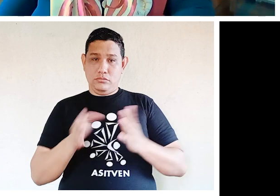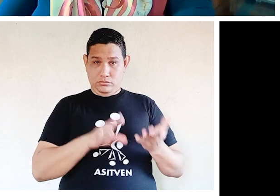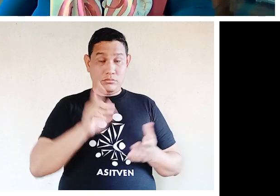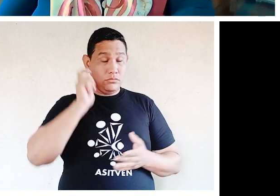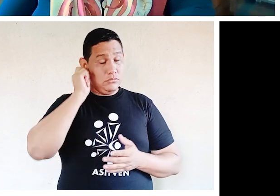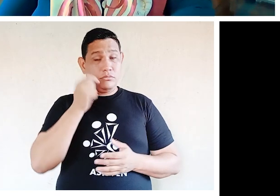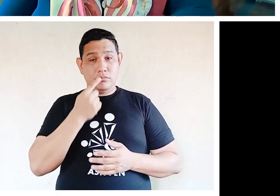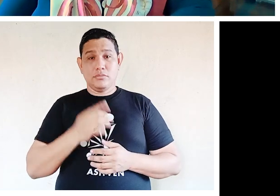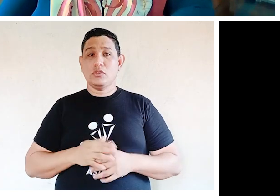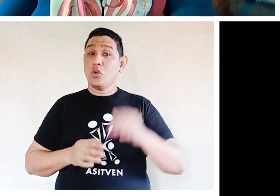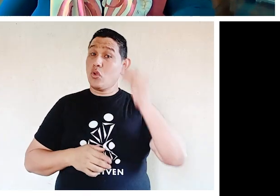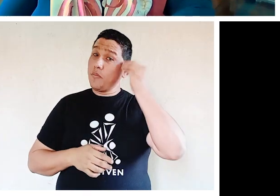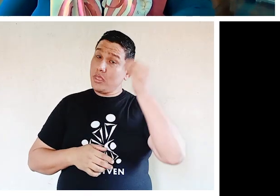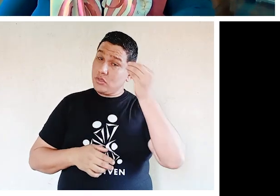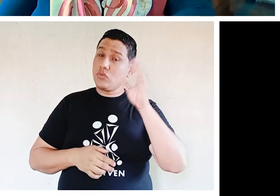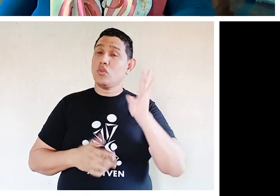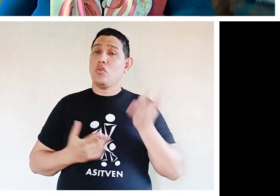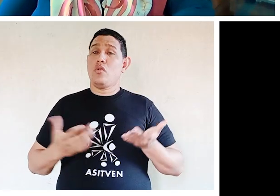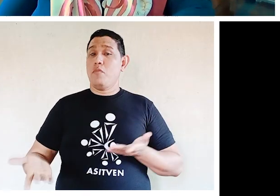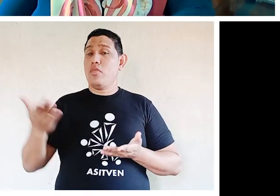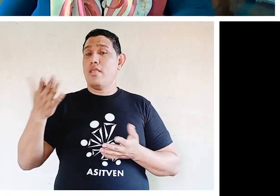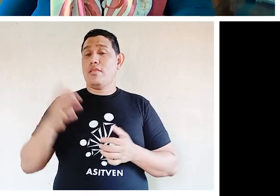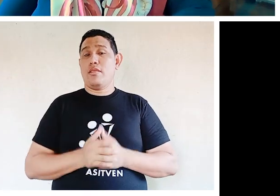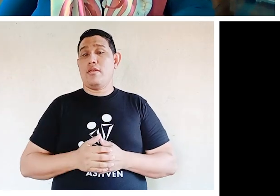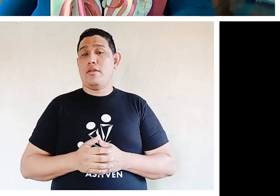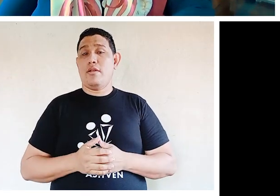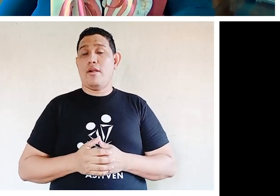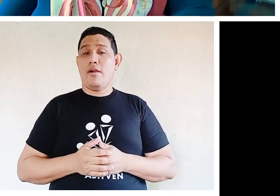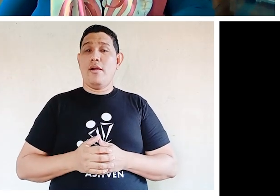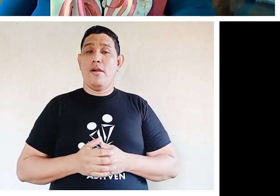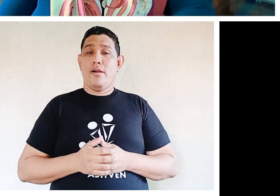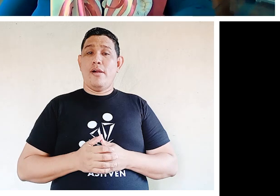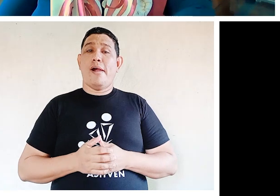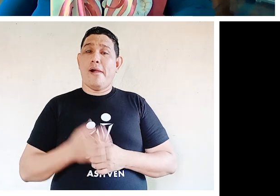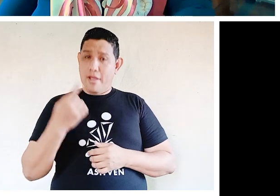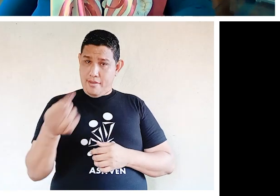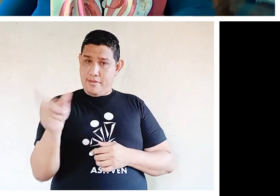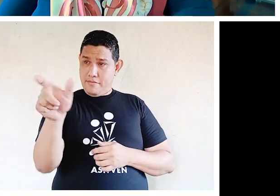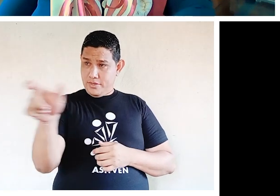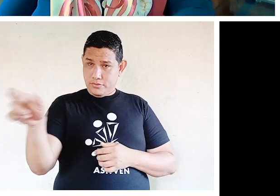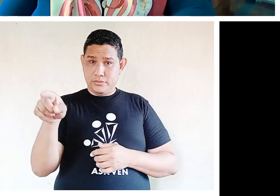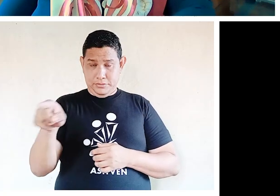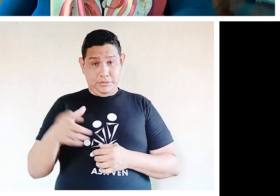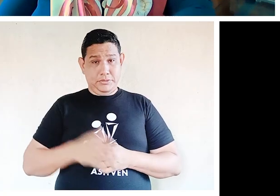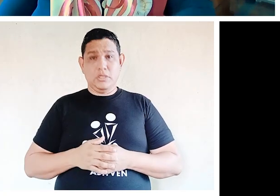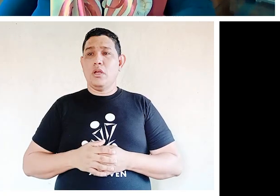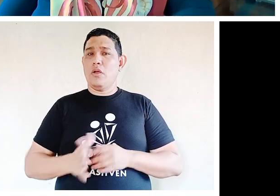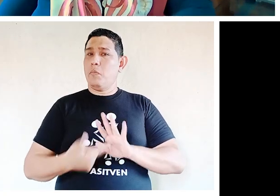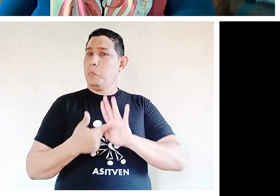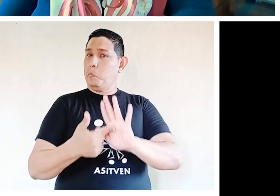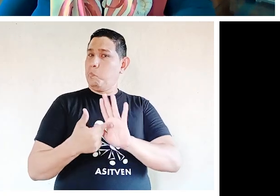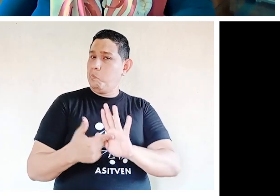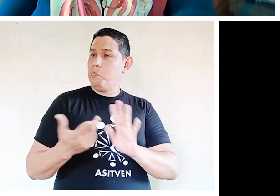de atención al cliente es lo importante para quien tenga un público al que está ofreciendo bien un